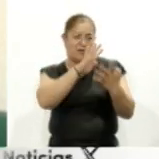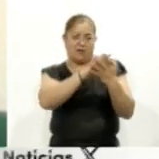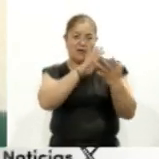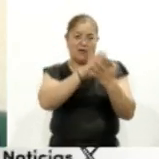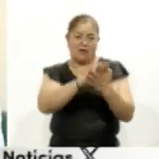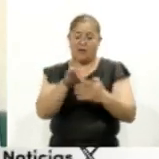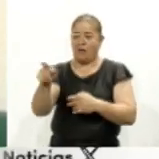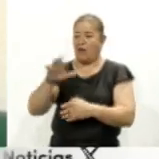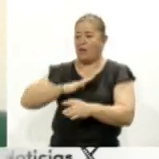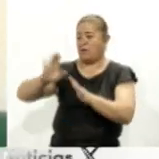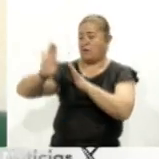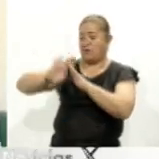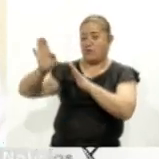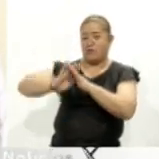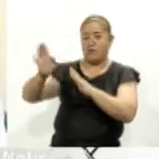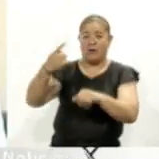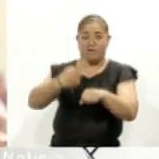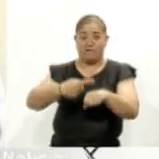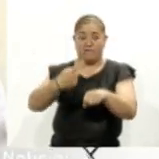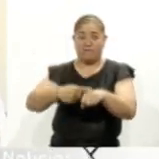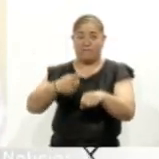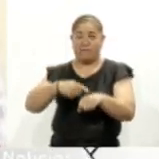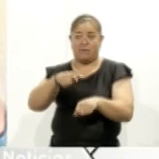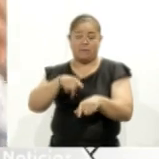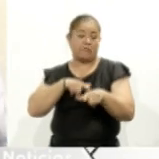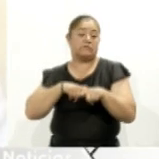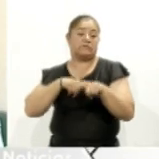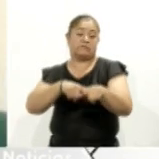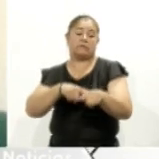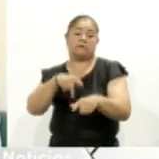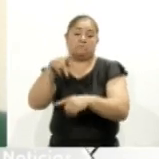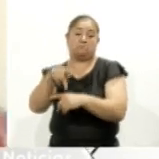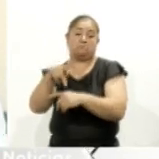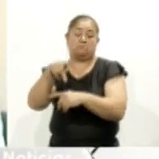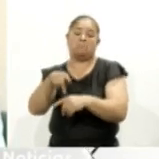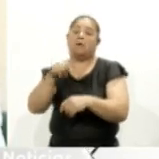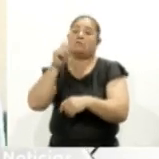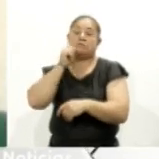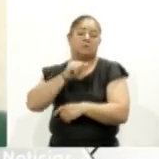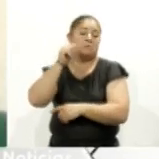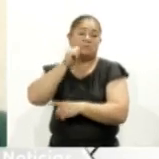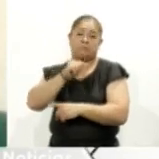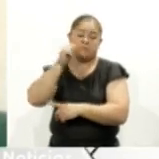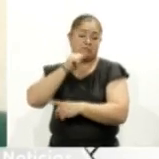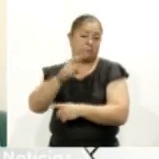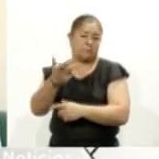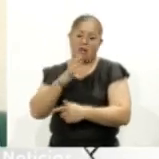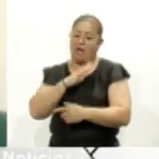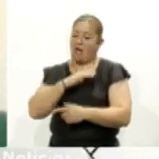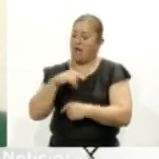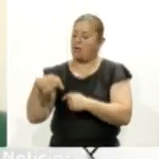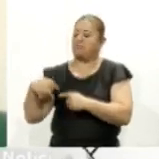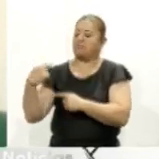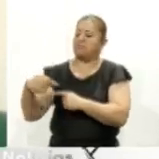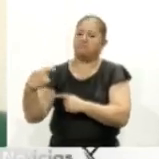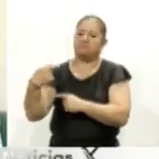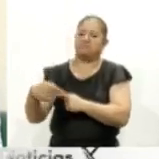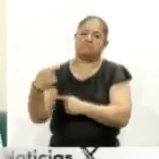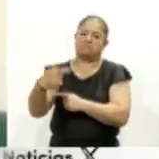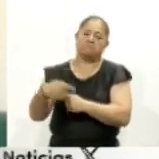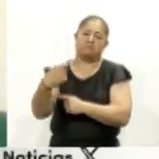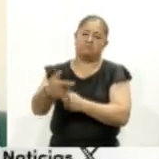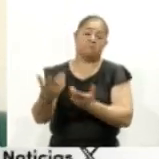estás en una estación migratoria, si estás enferma, sigues menstruando, el ciclo menstrual es siempre... menstrual es una de las fases del ciclo menstrual, entonces